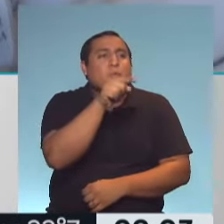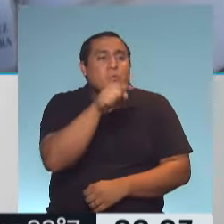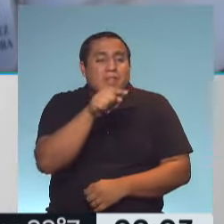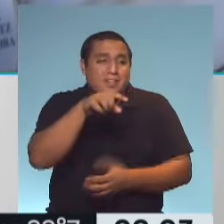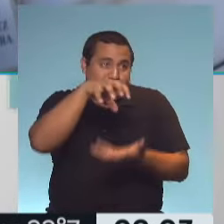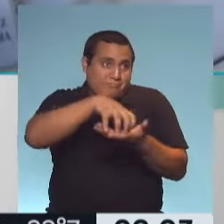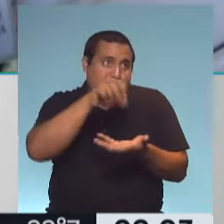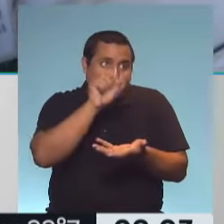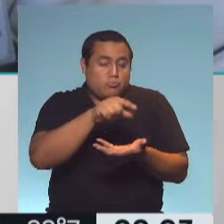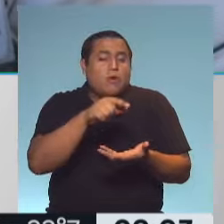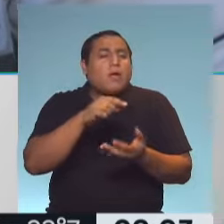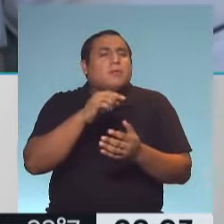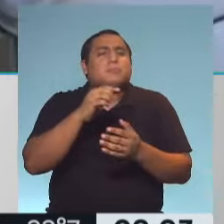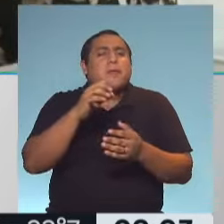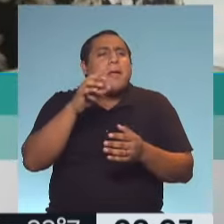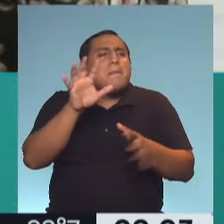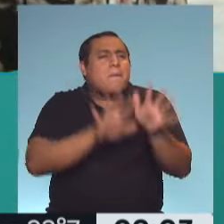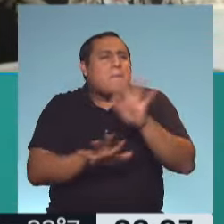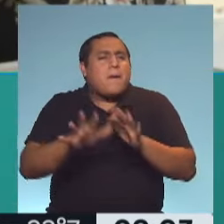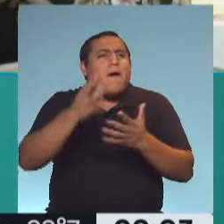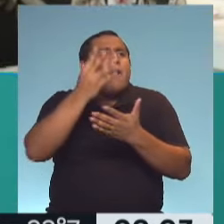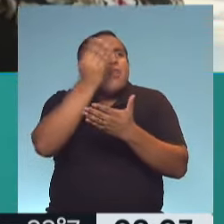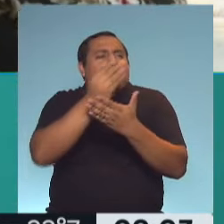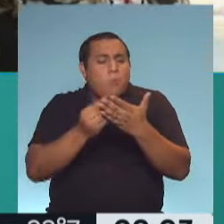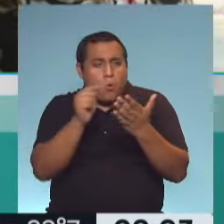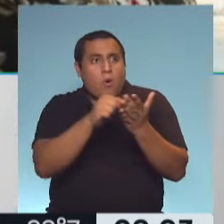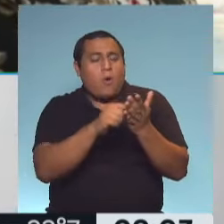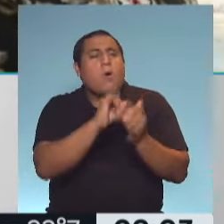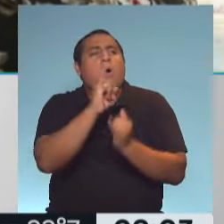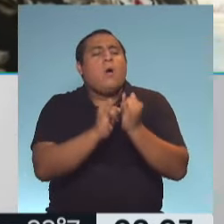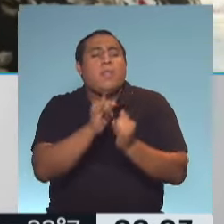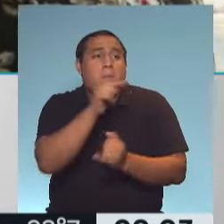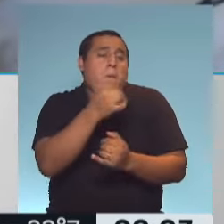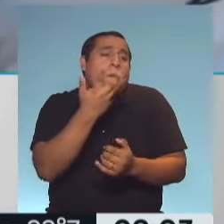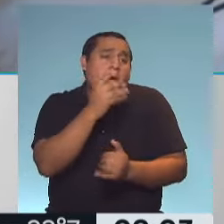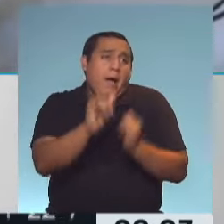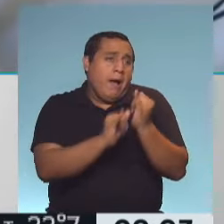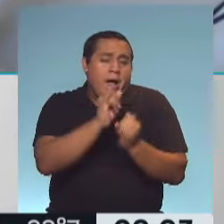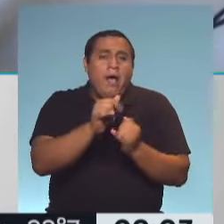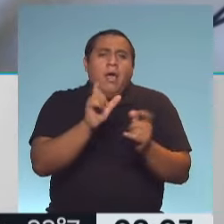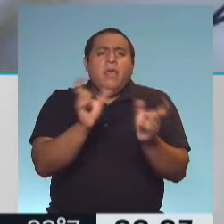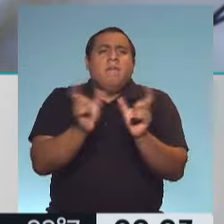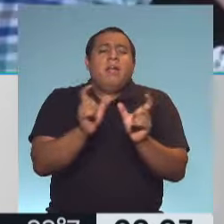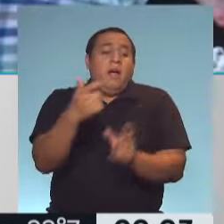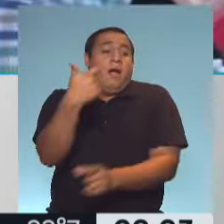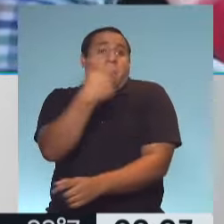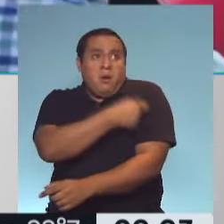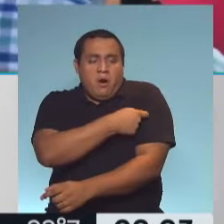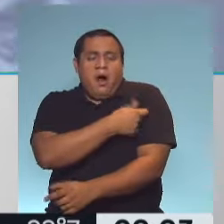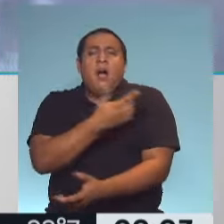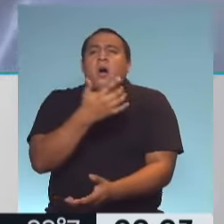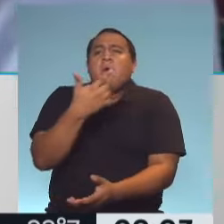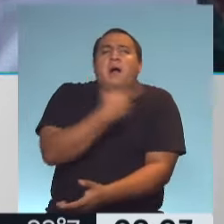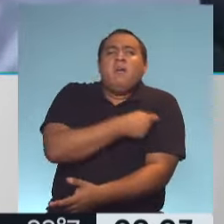gráfico muy, pero muy claro que me gustaría que lo comentes, que lo expliques. ¿Cuál es la diferencia? Si estás vacunado o si no estás